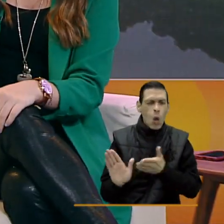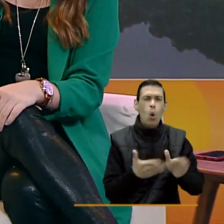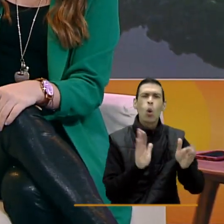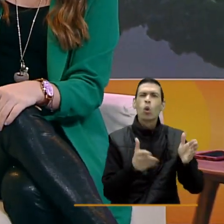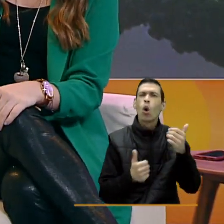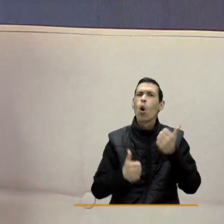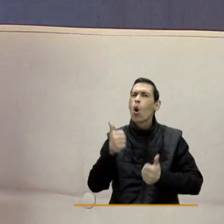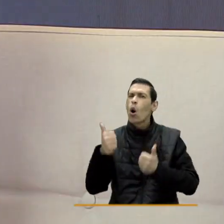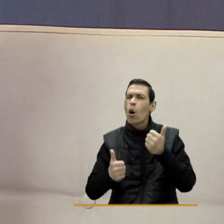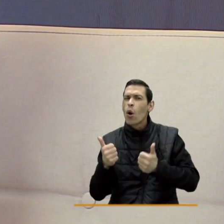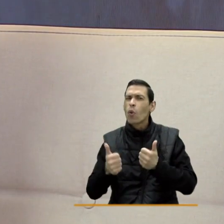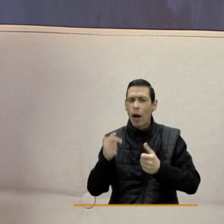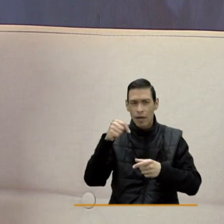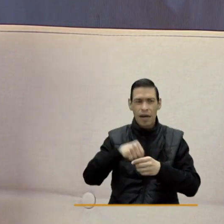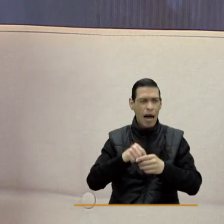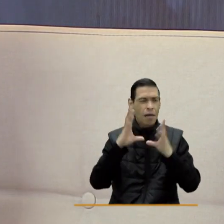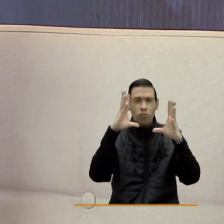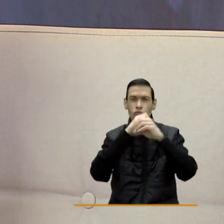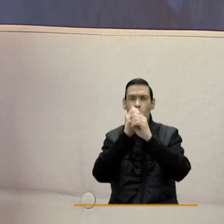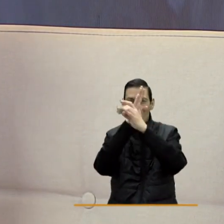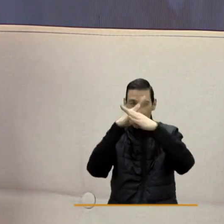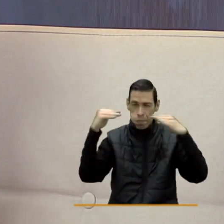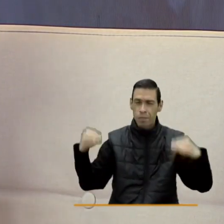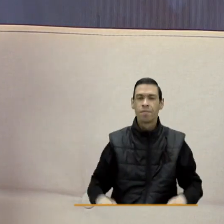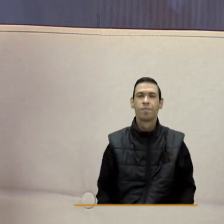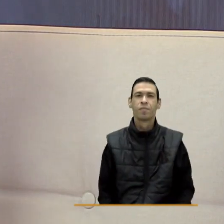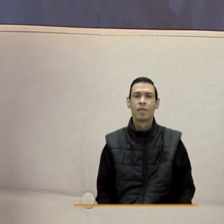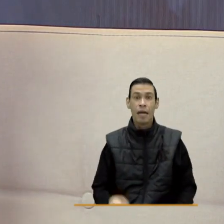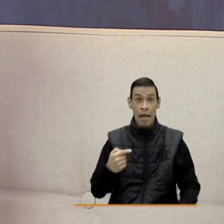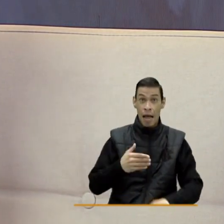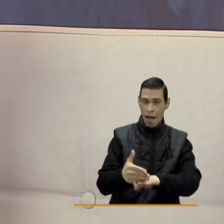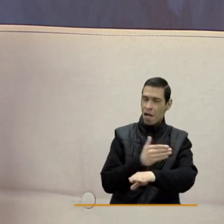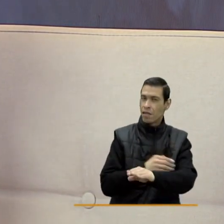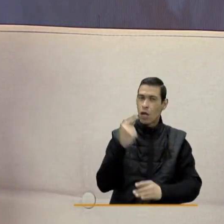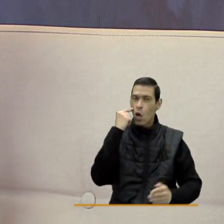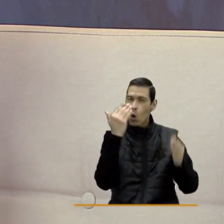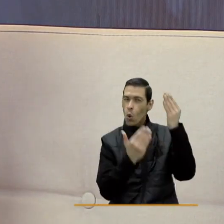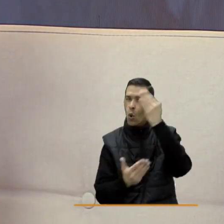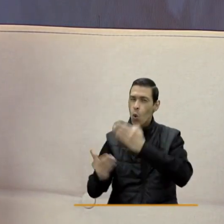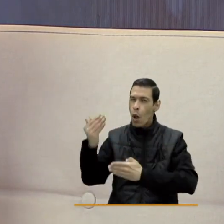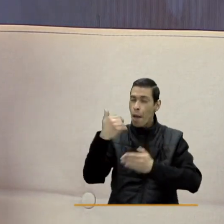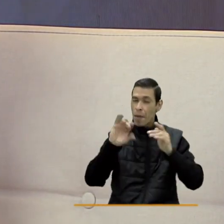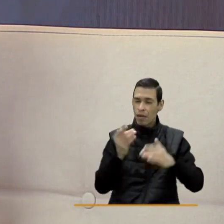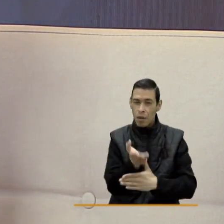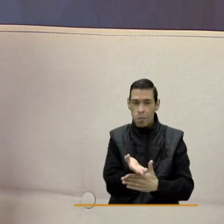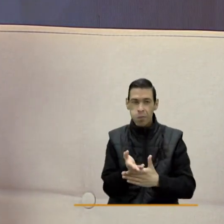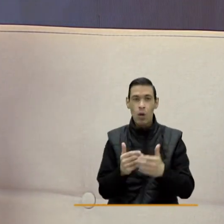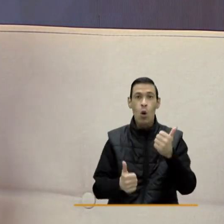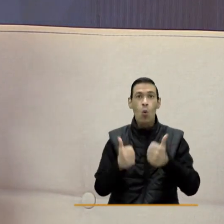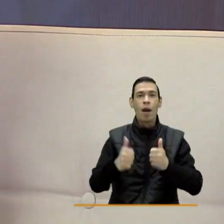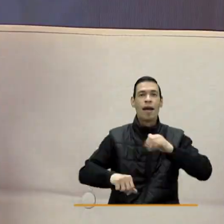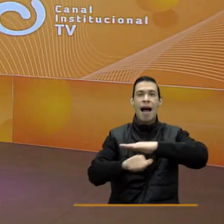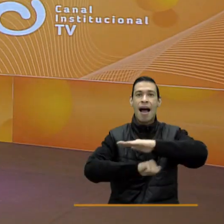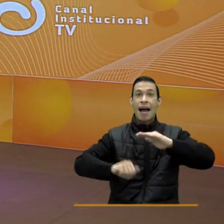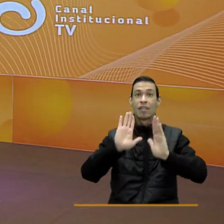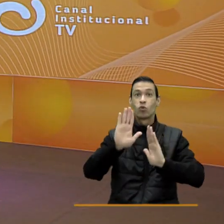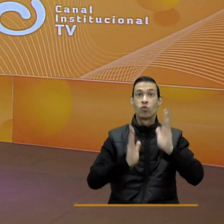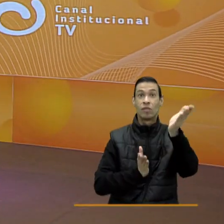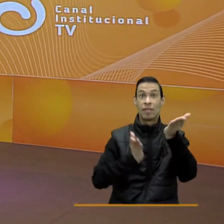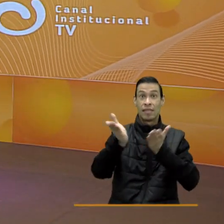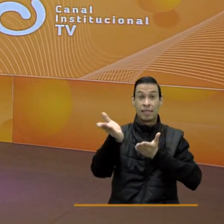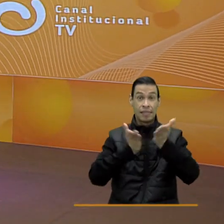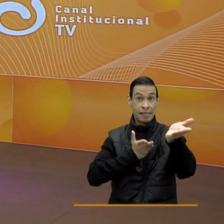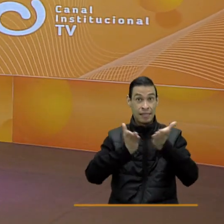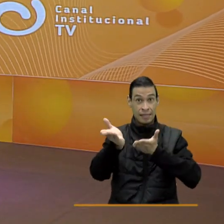qué niveles? Mire, hemos hecho unos estudios y vemos que los que mayor demanda han tenido son programas del área de servicios.